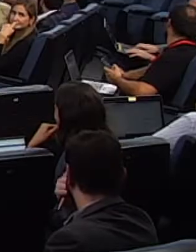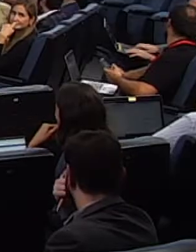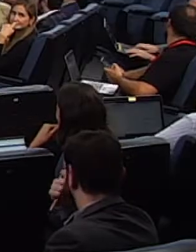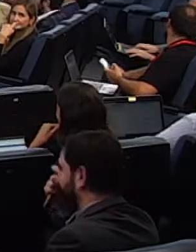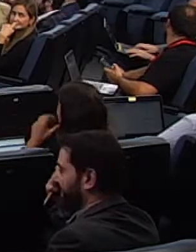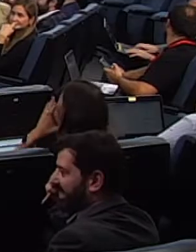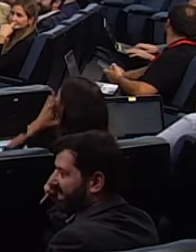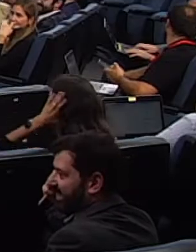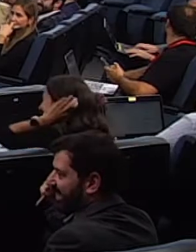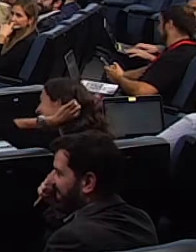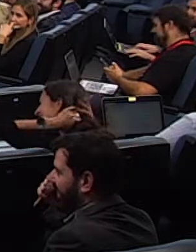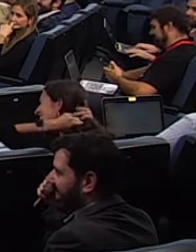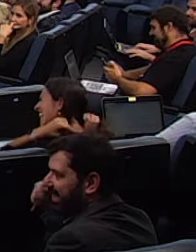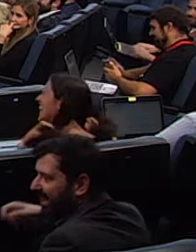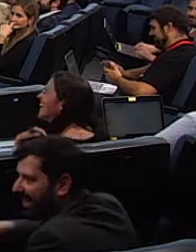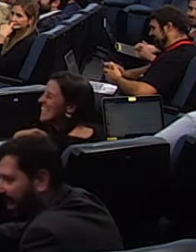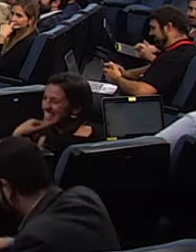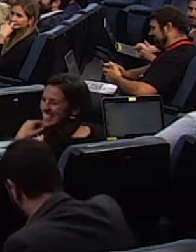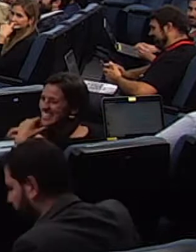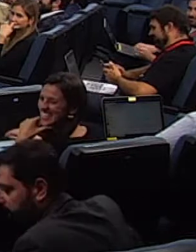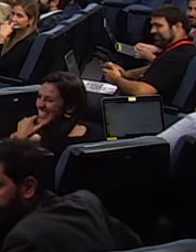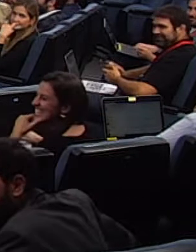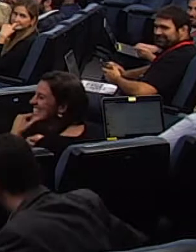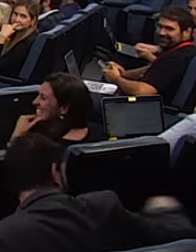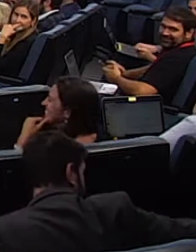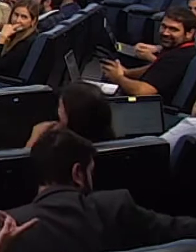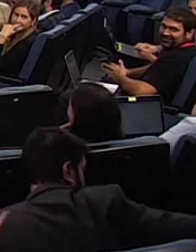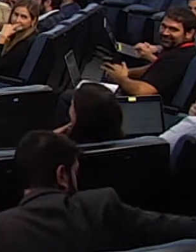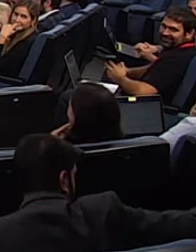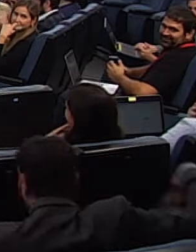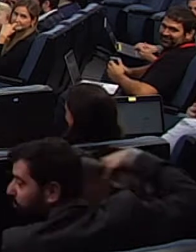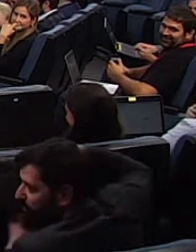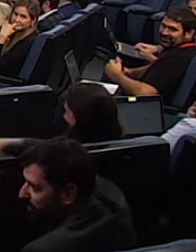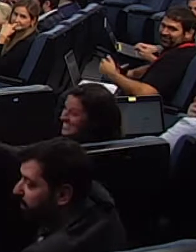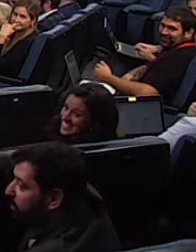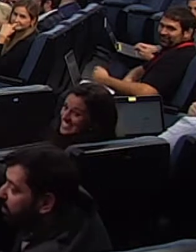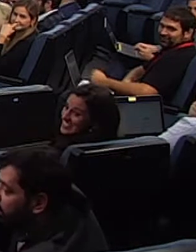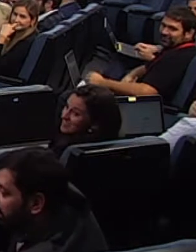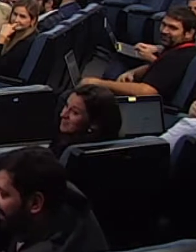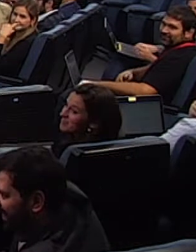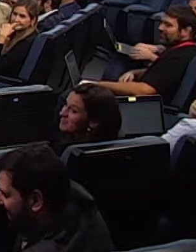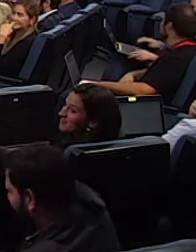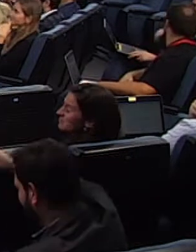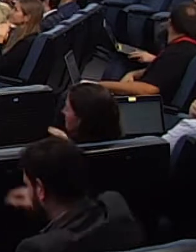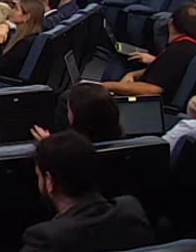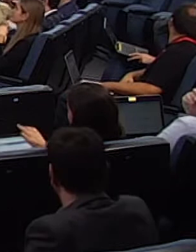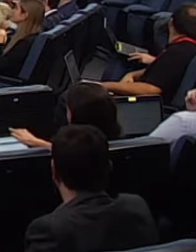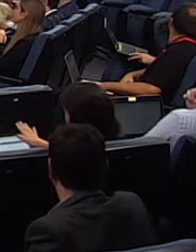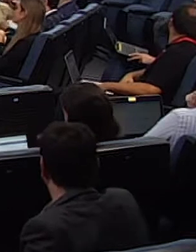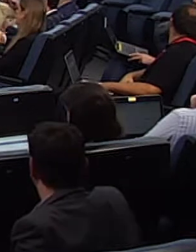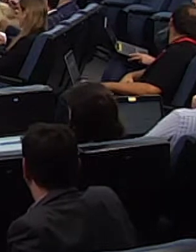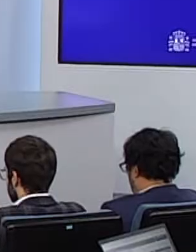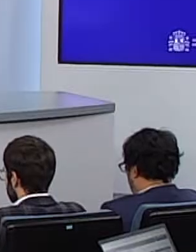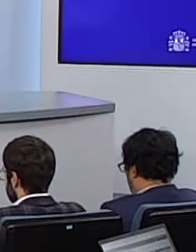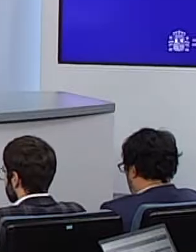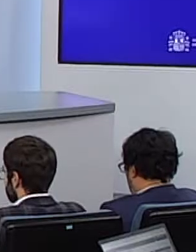este es el mensaje que queremos reforzar. Un plan que nos ofrezca una visión estratégica de cómo ser más